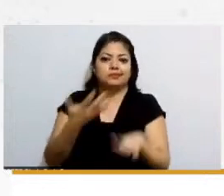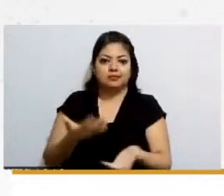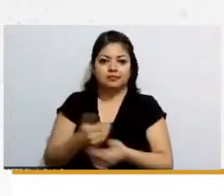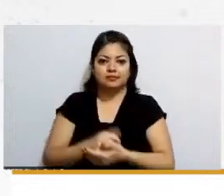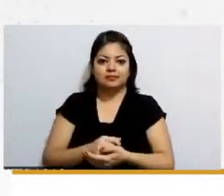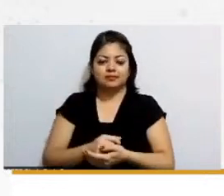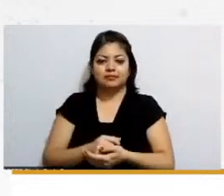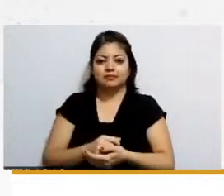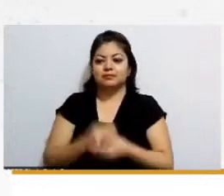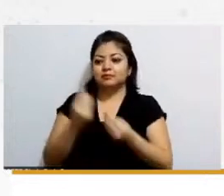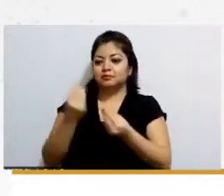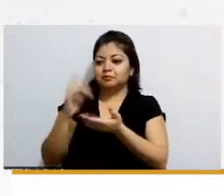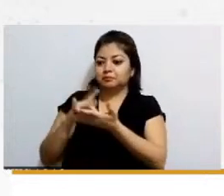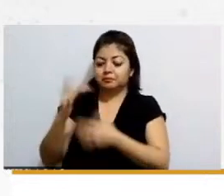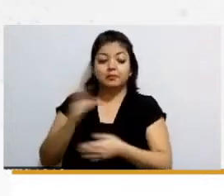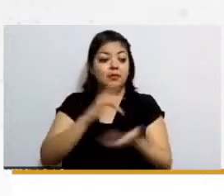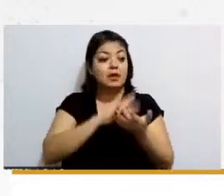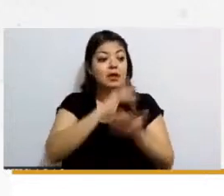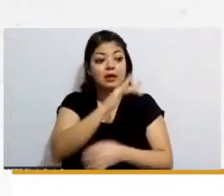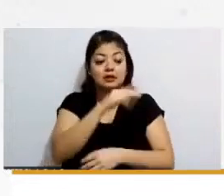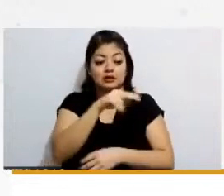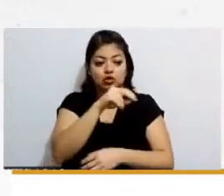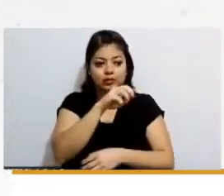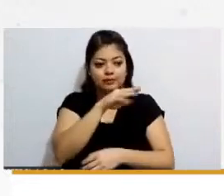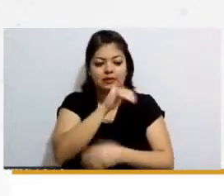muchísimas gracias Erika por favor